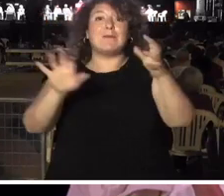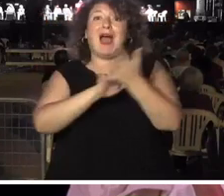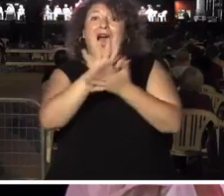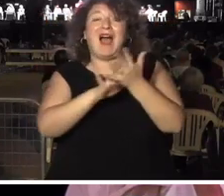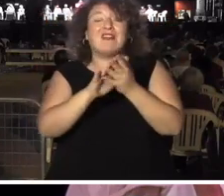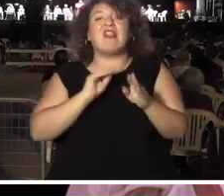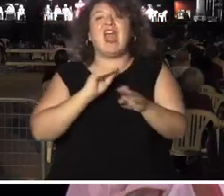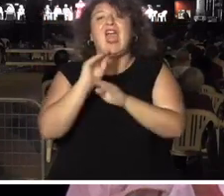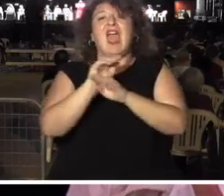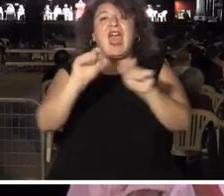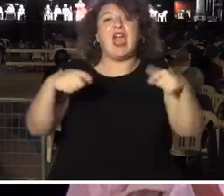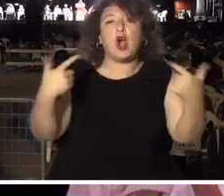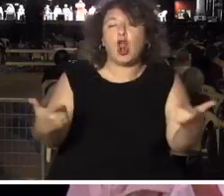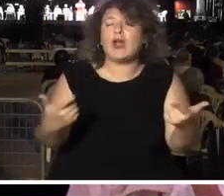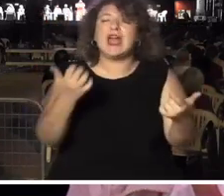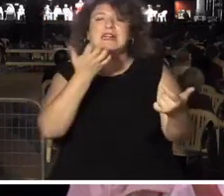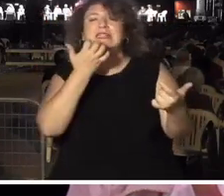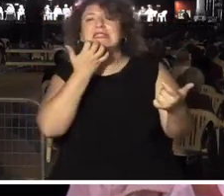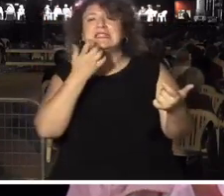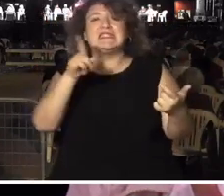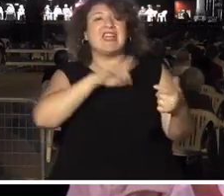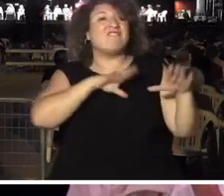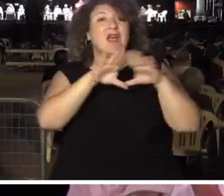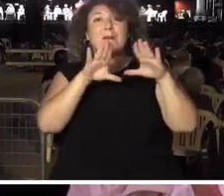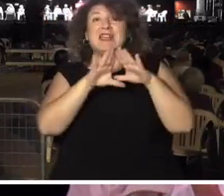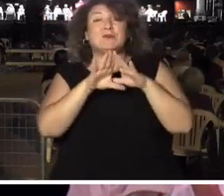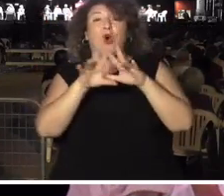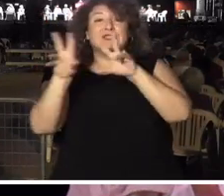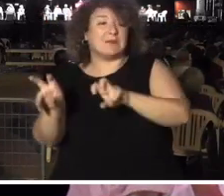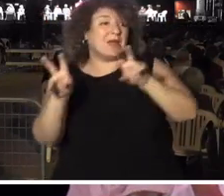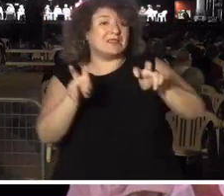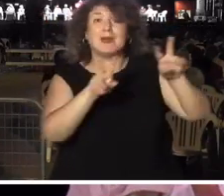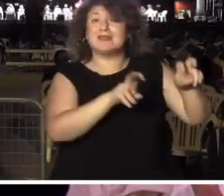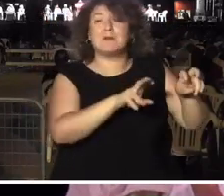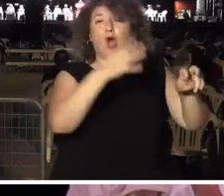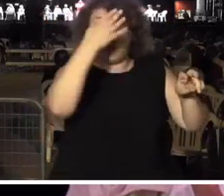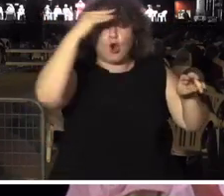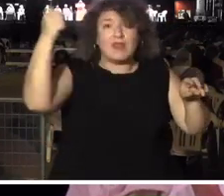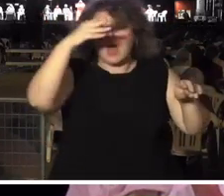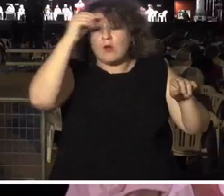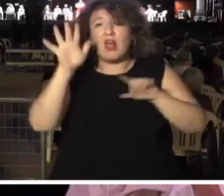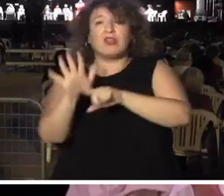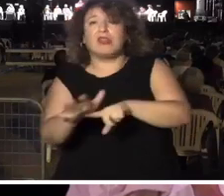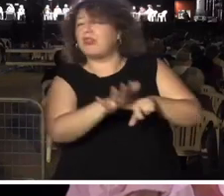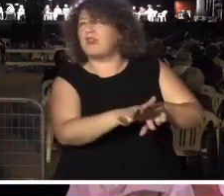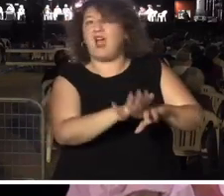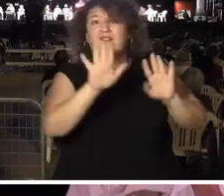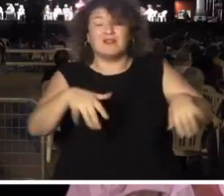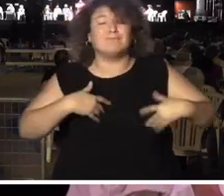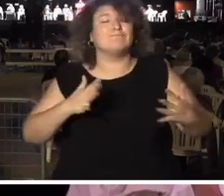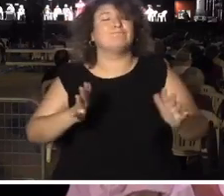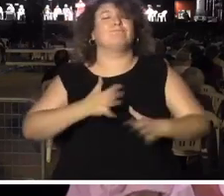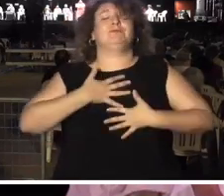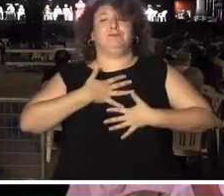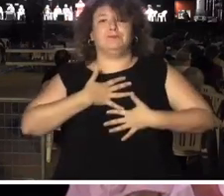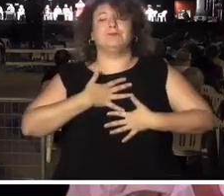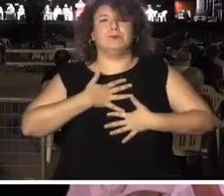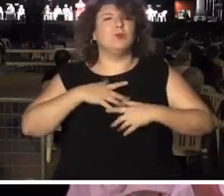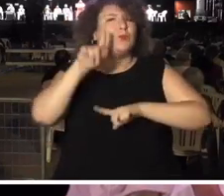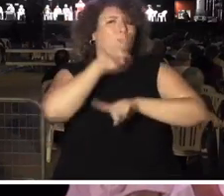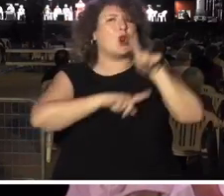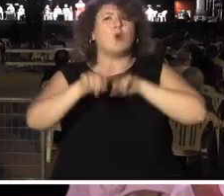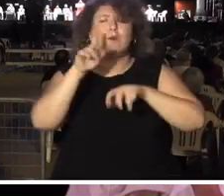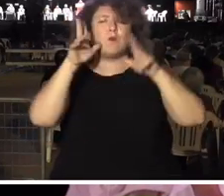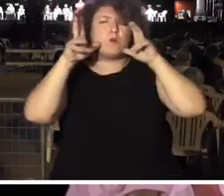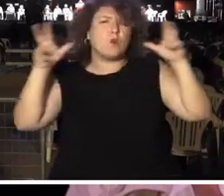ecológica, si no hablamos de esa cuestión feminista, lo que nos vamos a encontrar va a ser un varapalo absolutamente brutal,